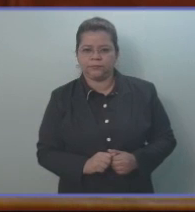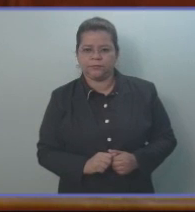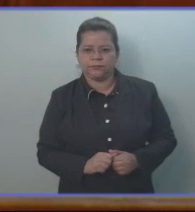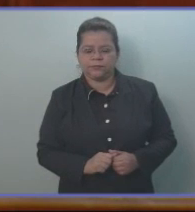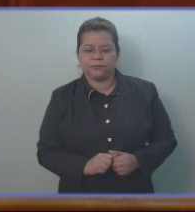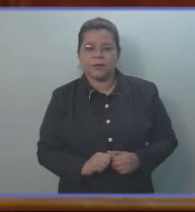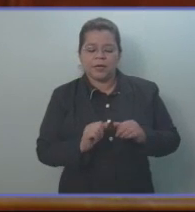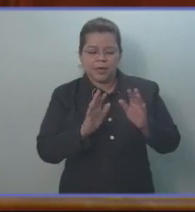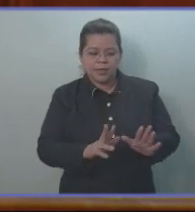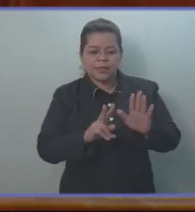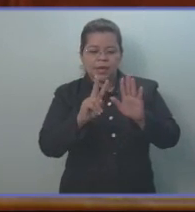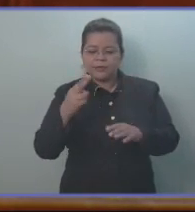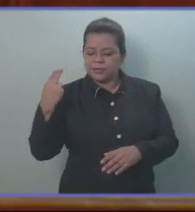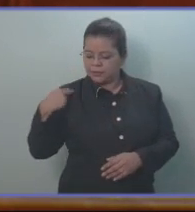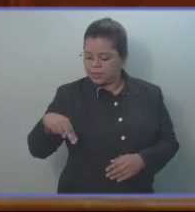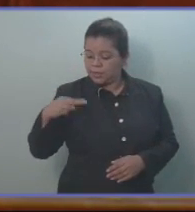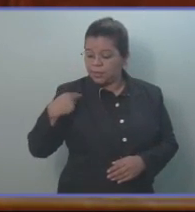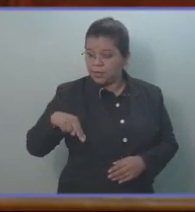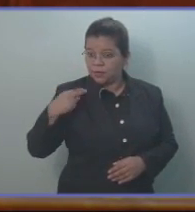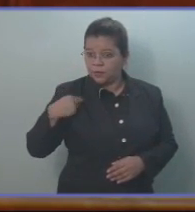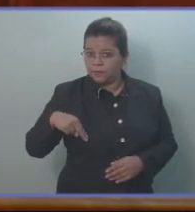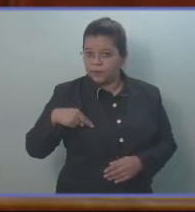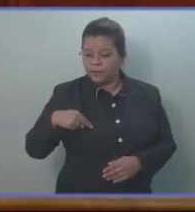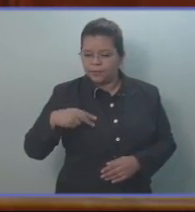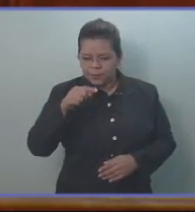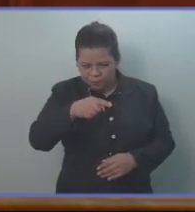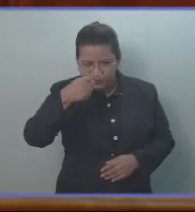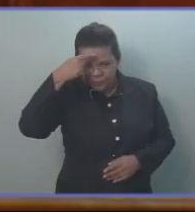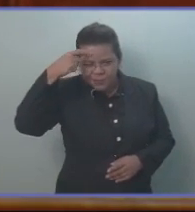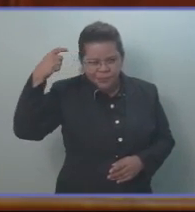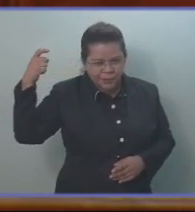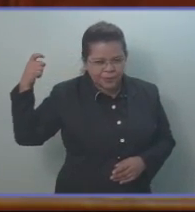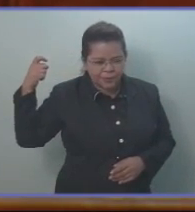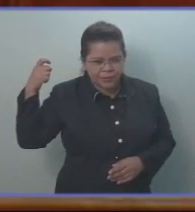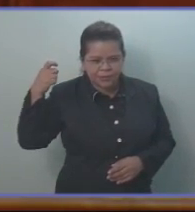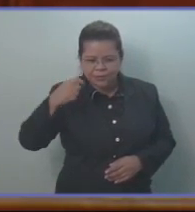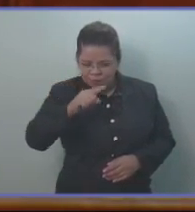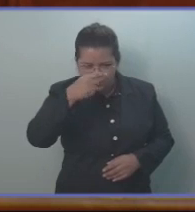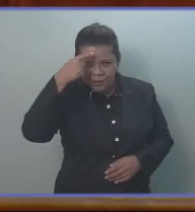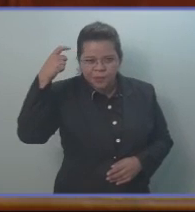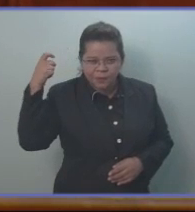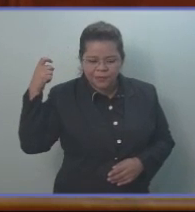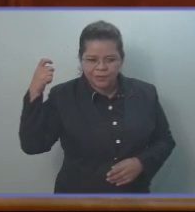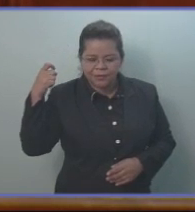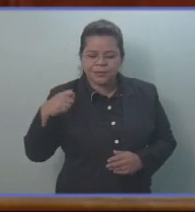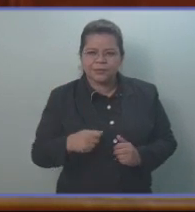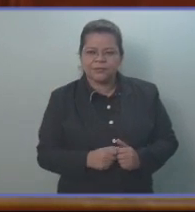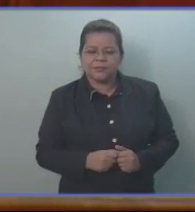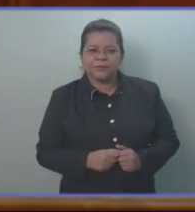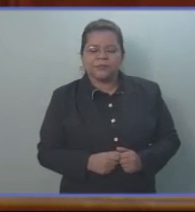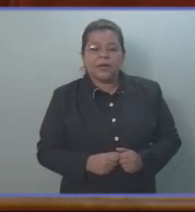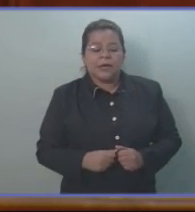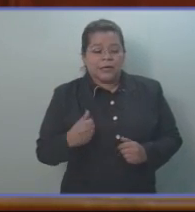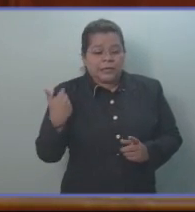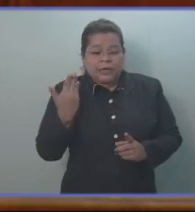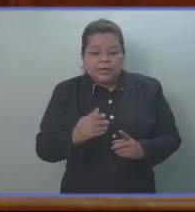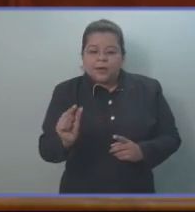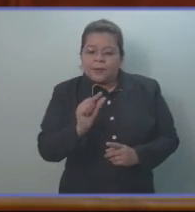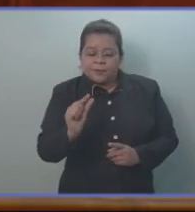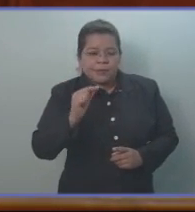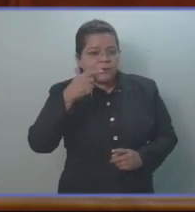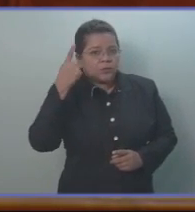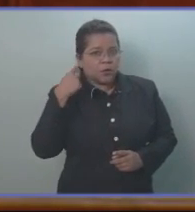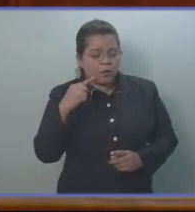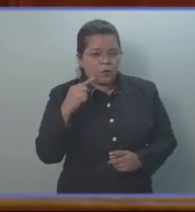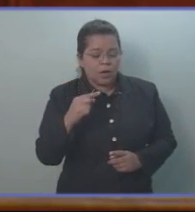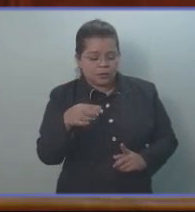17 de noviembre del 2011, imagínense ustedes lo paradójico, se le concede permiso al hoy